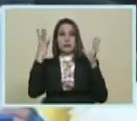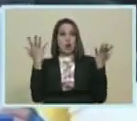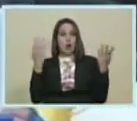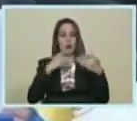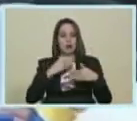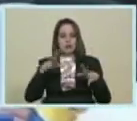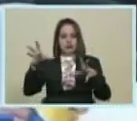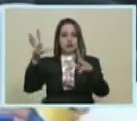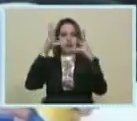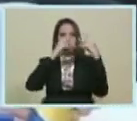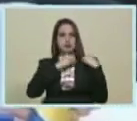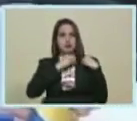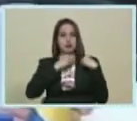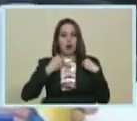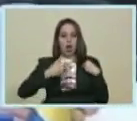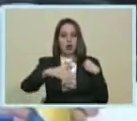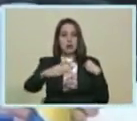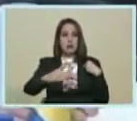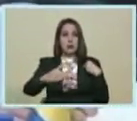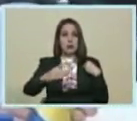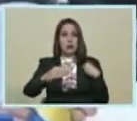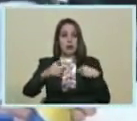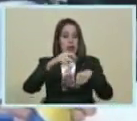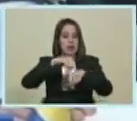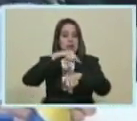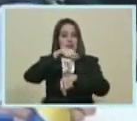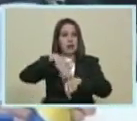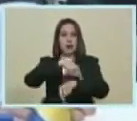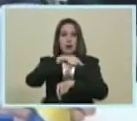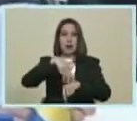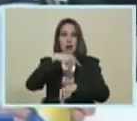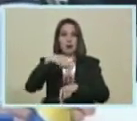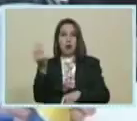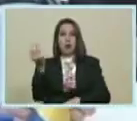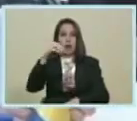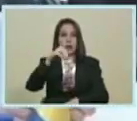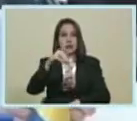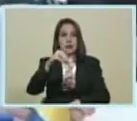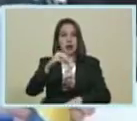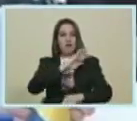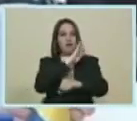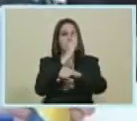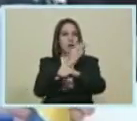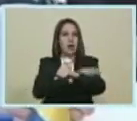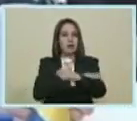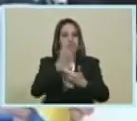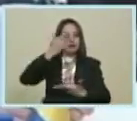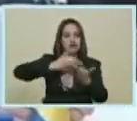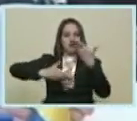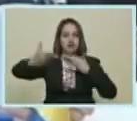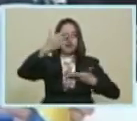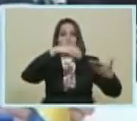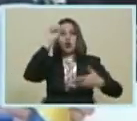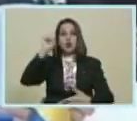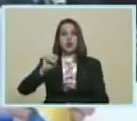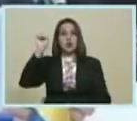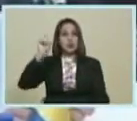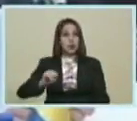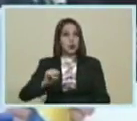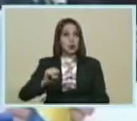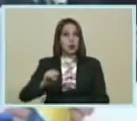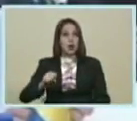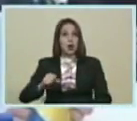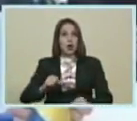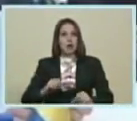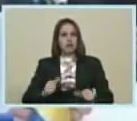Próximamente Al tiempo Que contribuiría Además Al fortalecimiento De la cooperación Sur-sur Y al